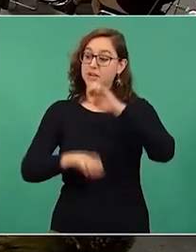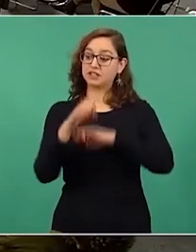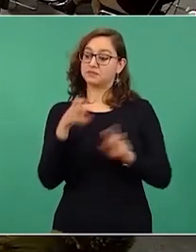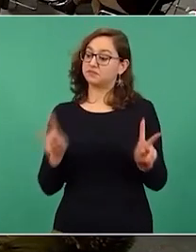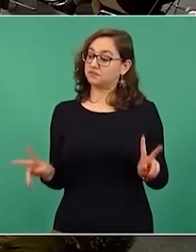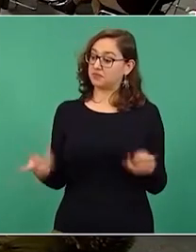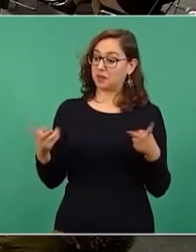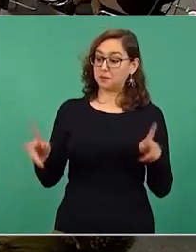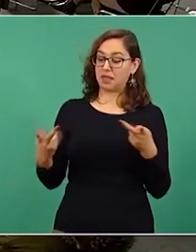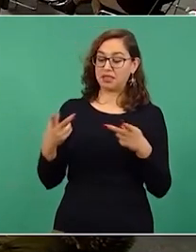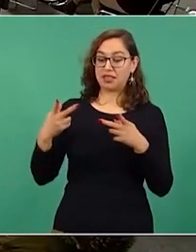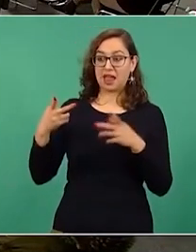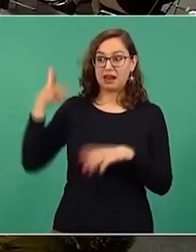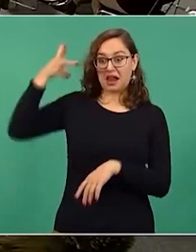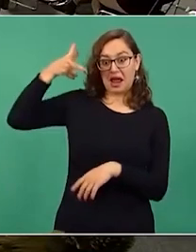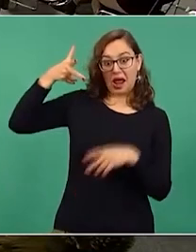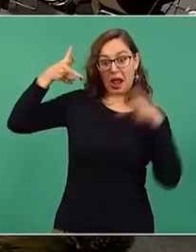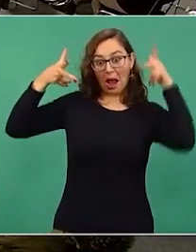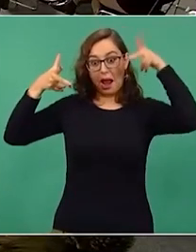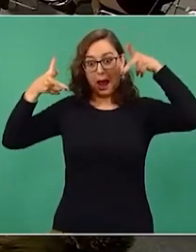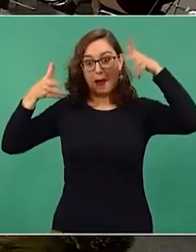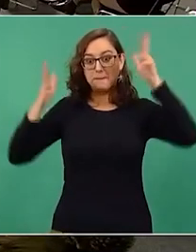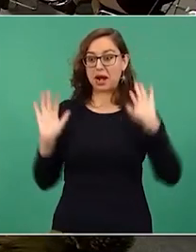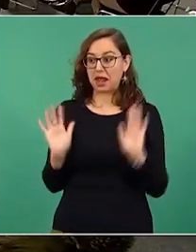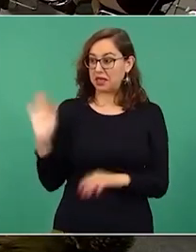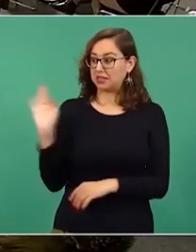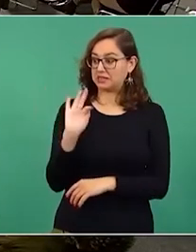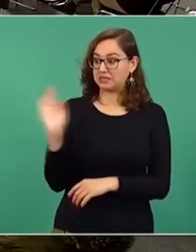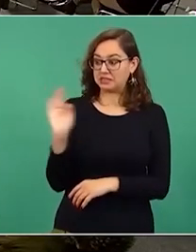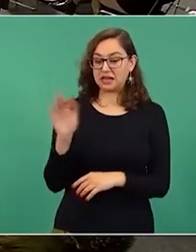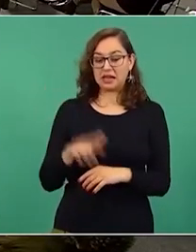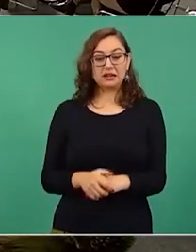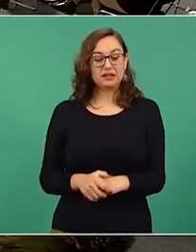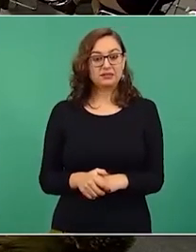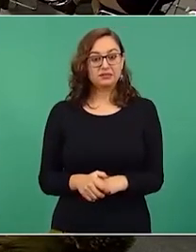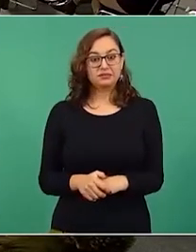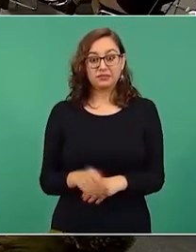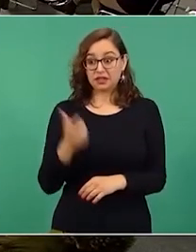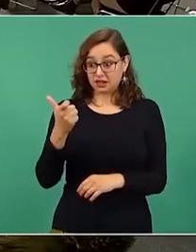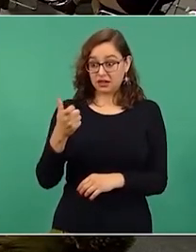hacer el negocio, ese dinero ni siquiera queda en el Estado.